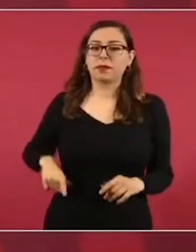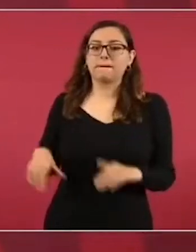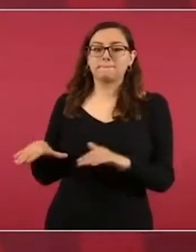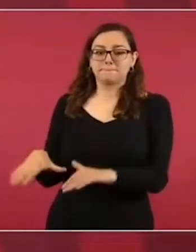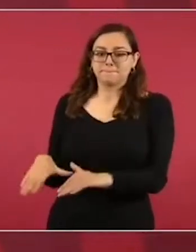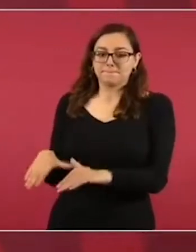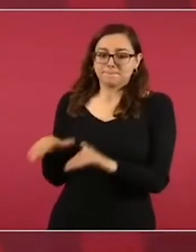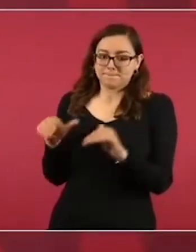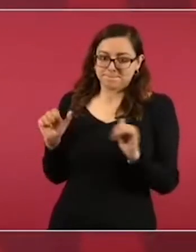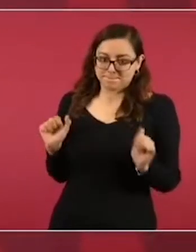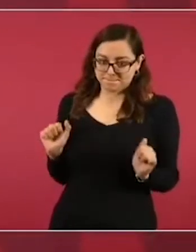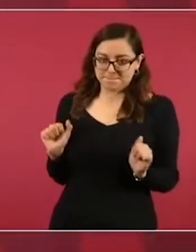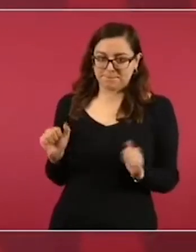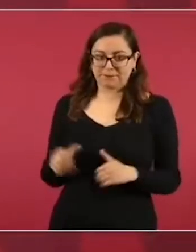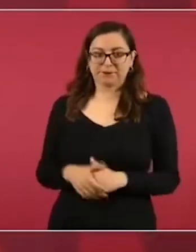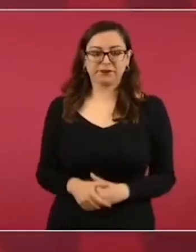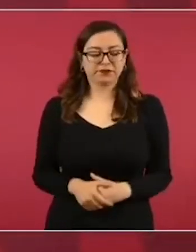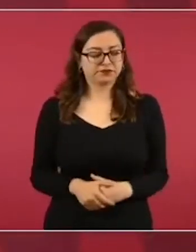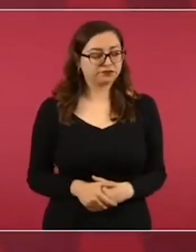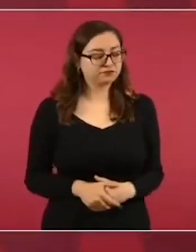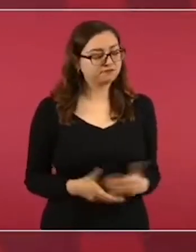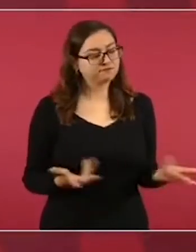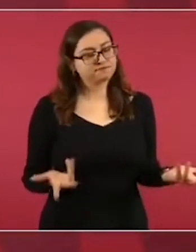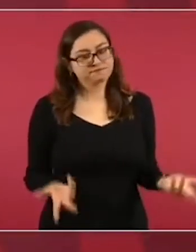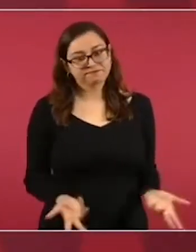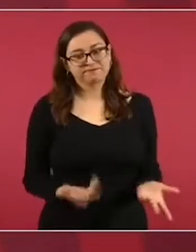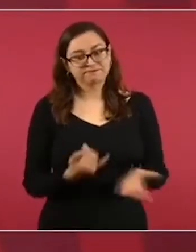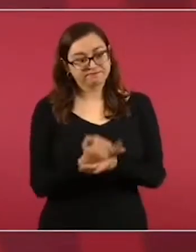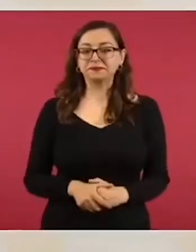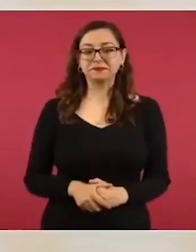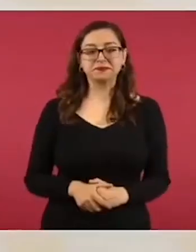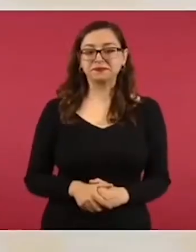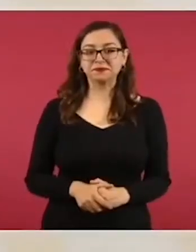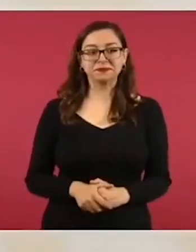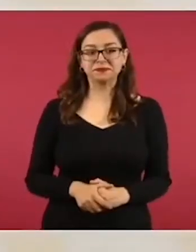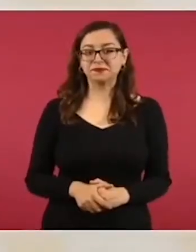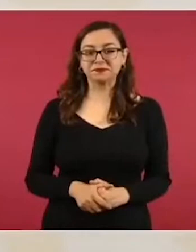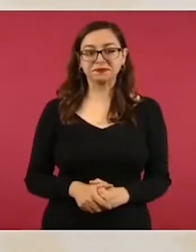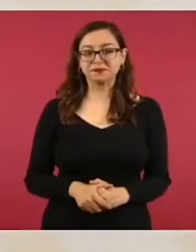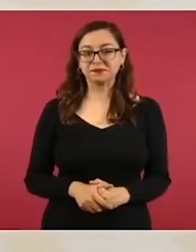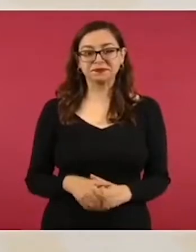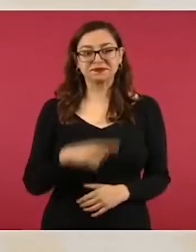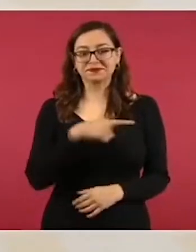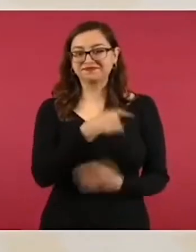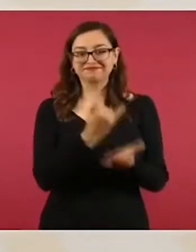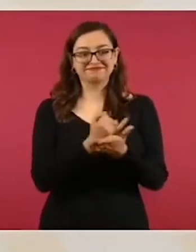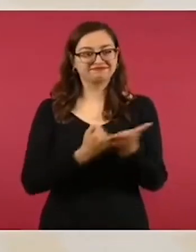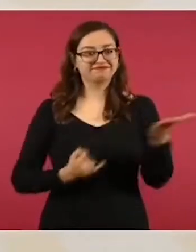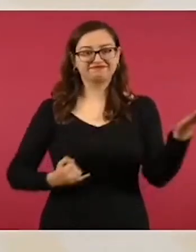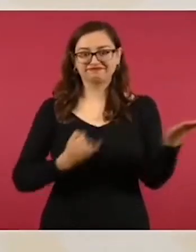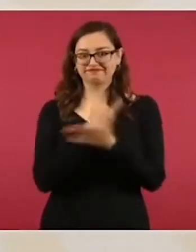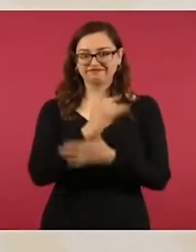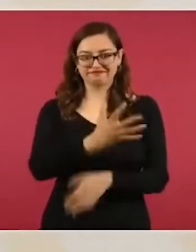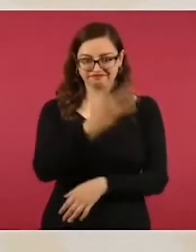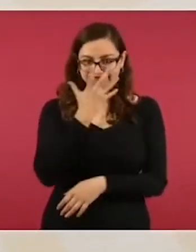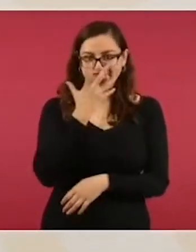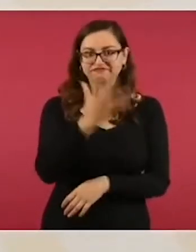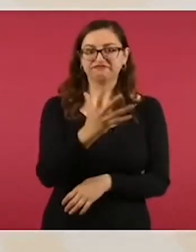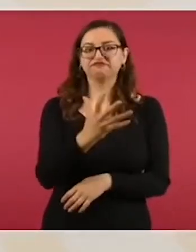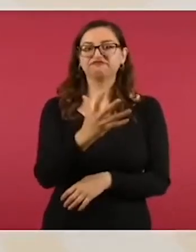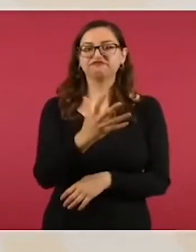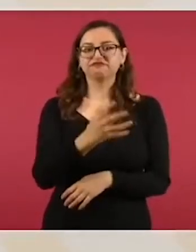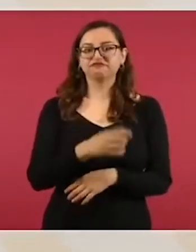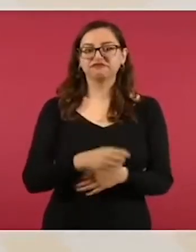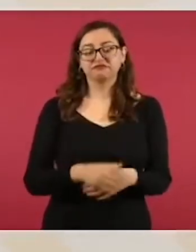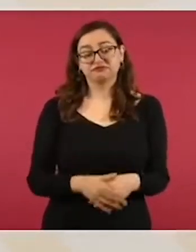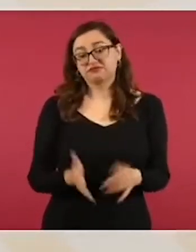El presidente Andrés Manuel López Obrador anunció de forma sorpresiva la renuncia de Tatiana Cloutier a la Secretaría de Economía. Al inicio de la